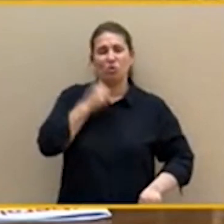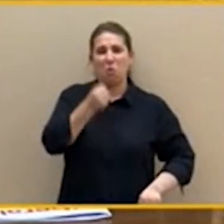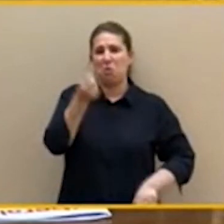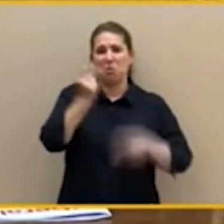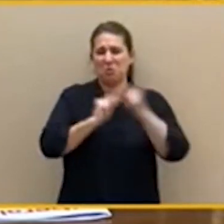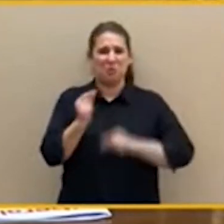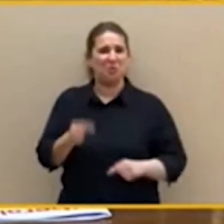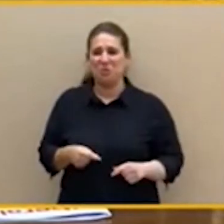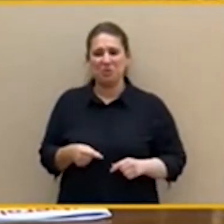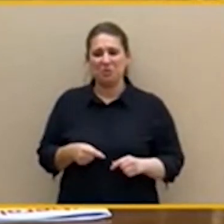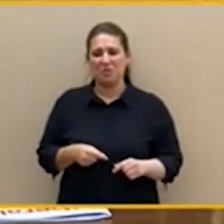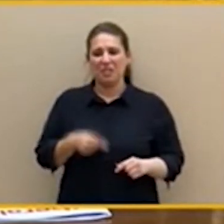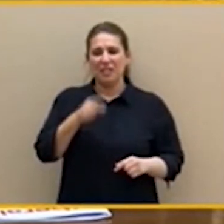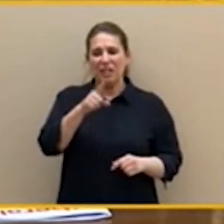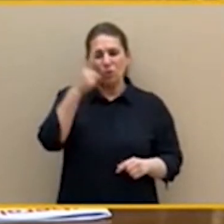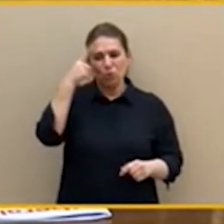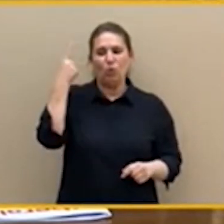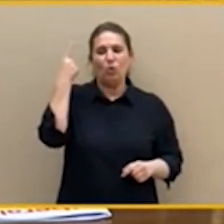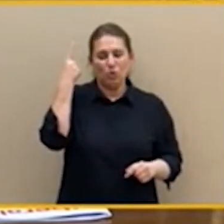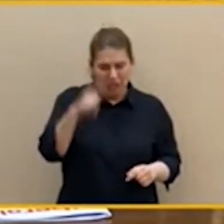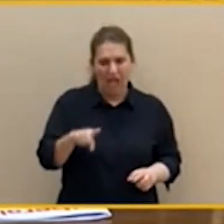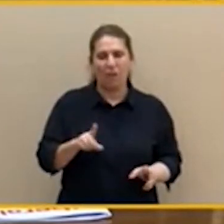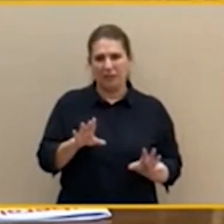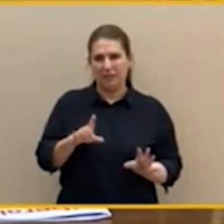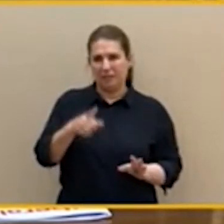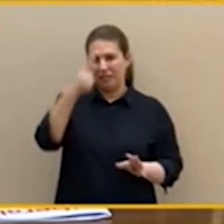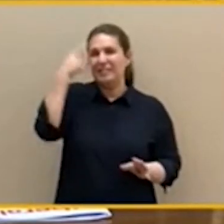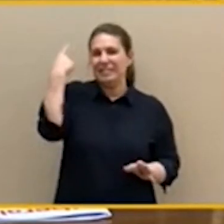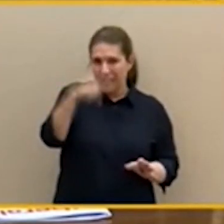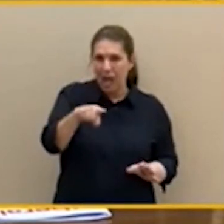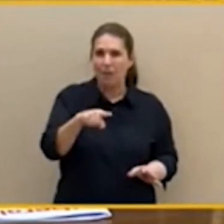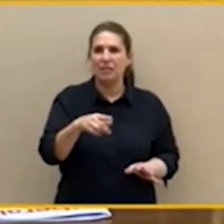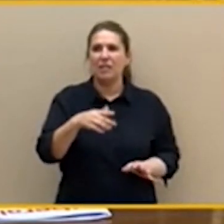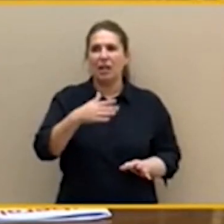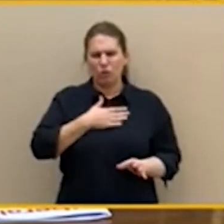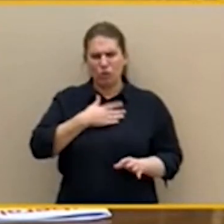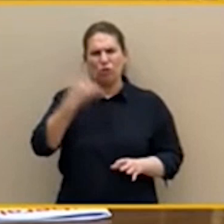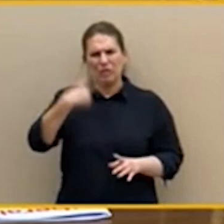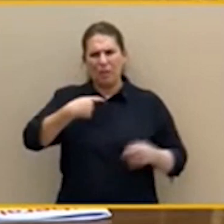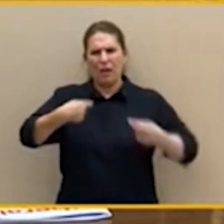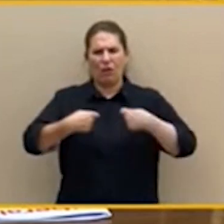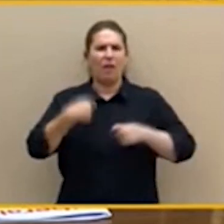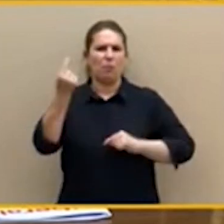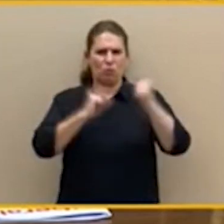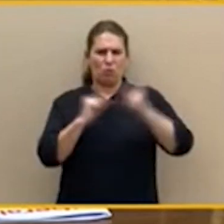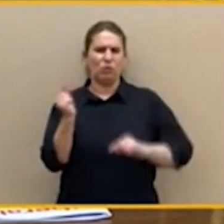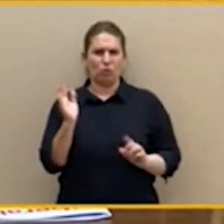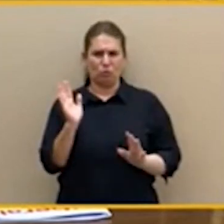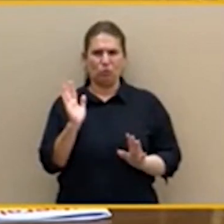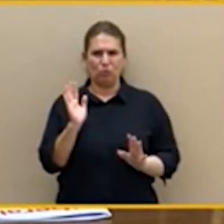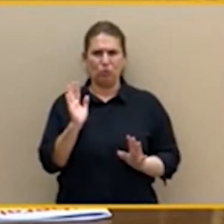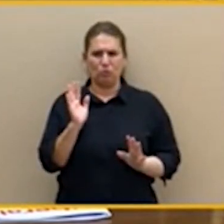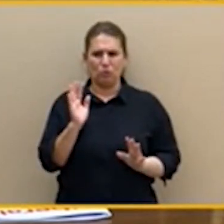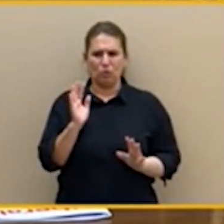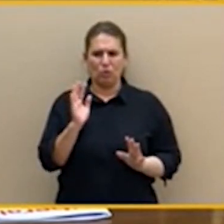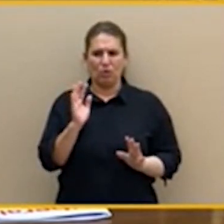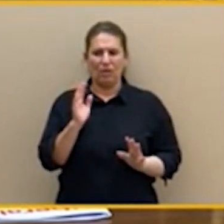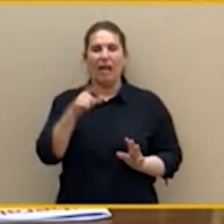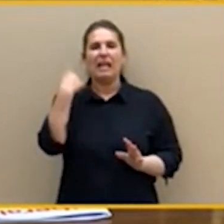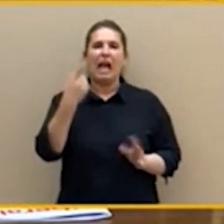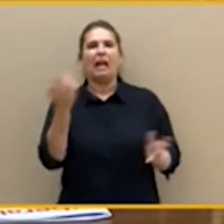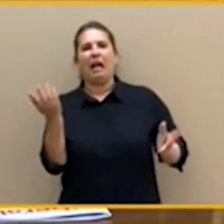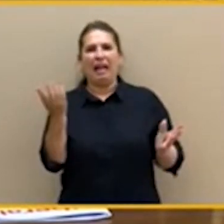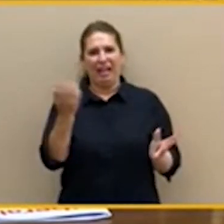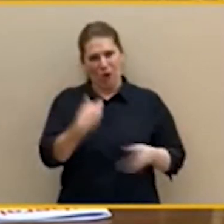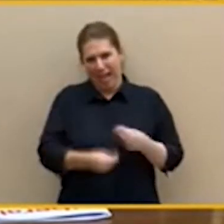que nosotros sabemos negociar presupuestos. No me ponga esa cara que dos presupuestos, al menos en Andalucía, se negociaron con